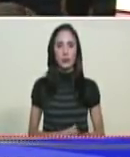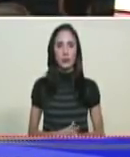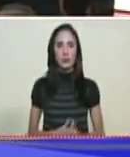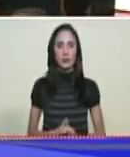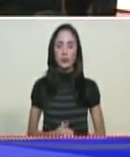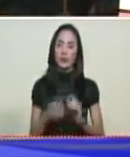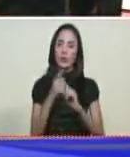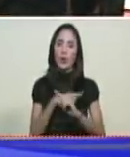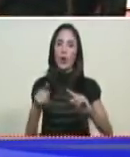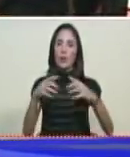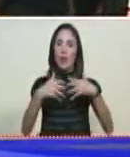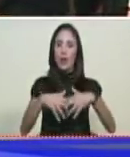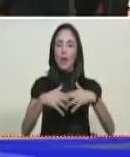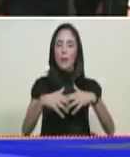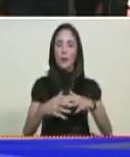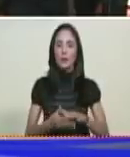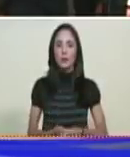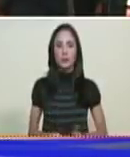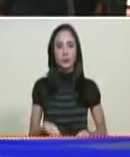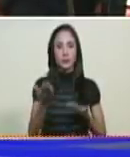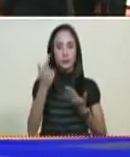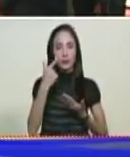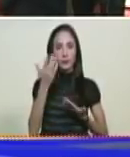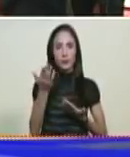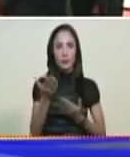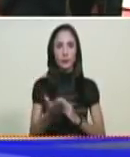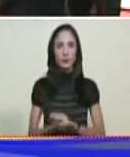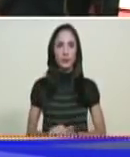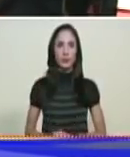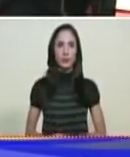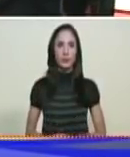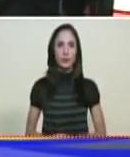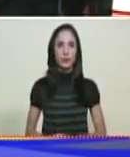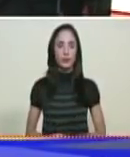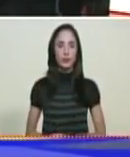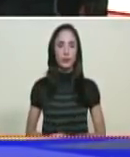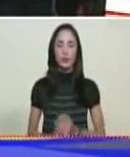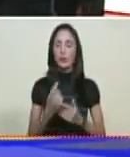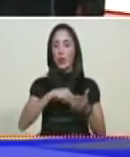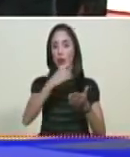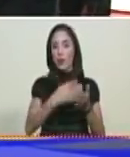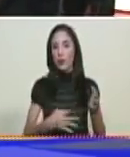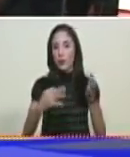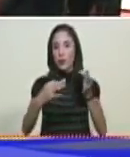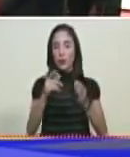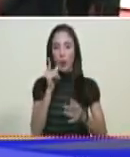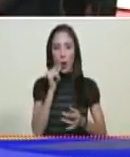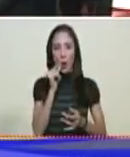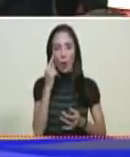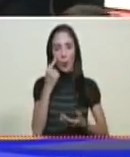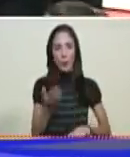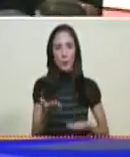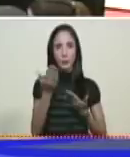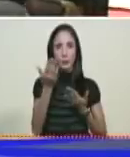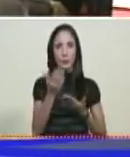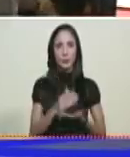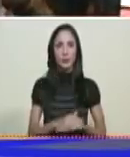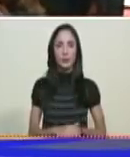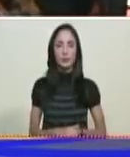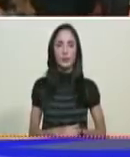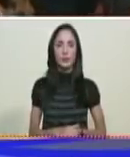Empresa Consorcio Rimoca Centauro Cariña. Firman ciudadano Raúl François Roussian.